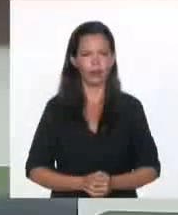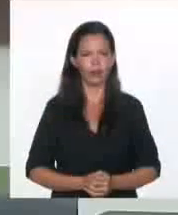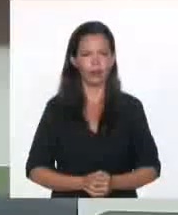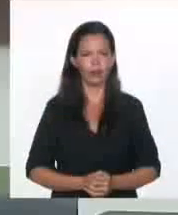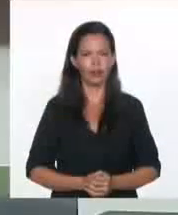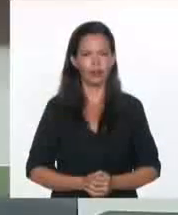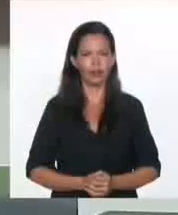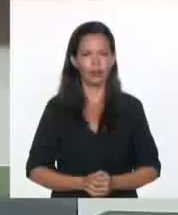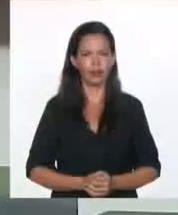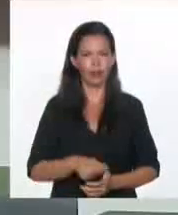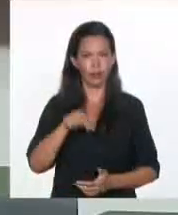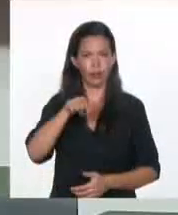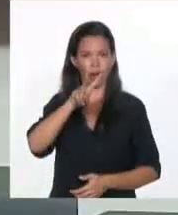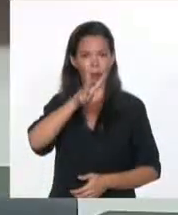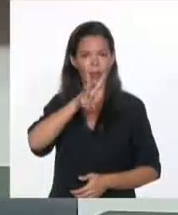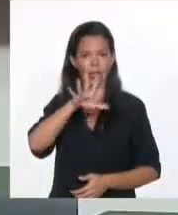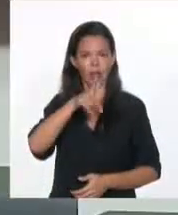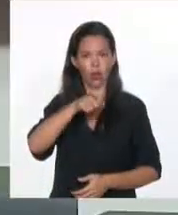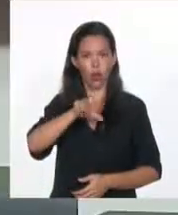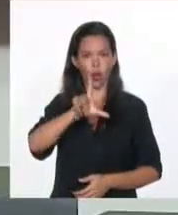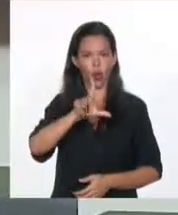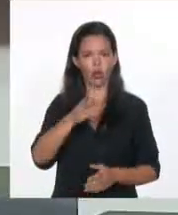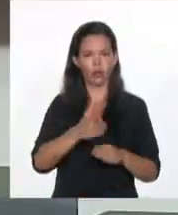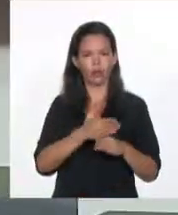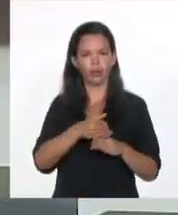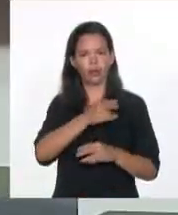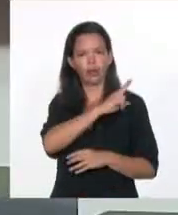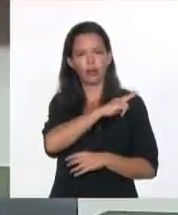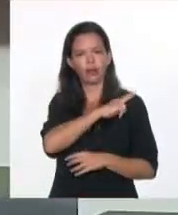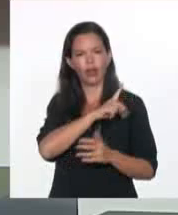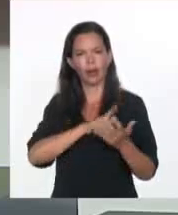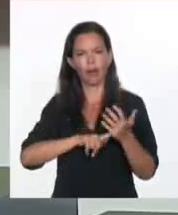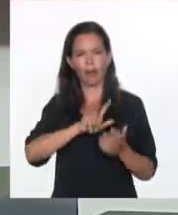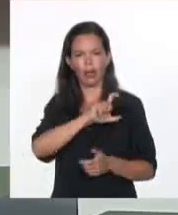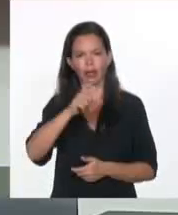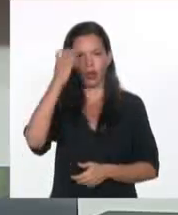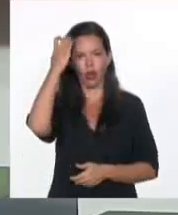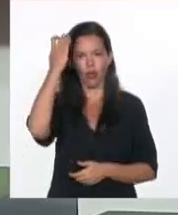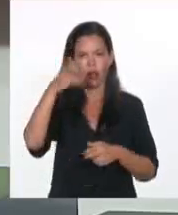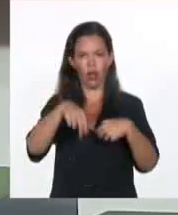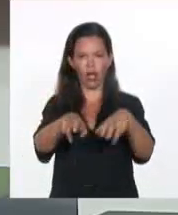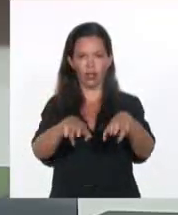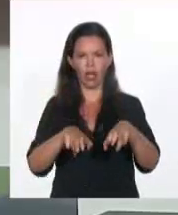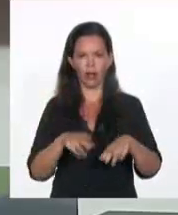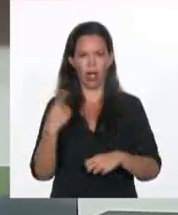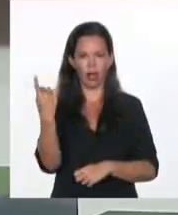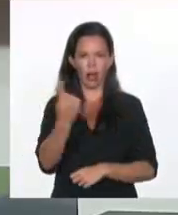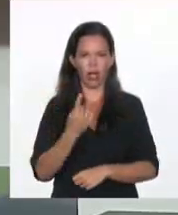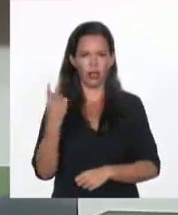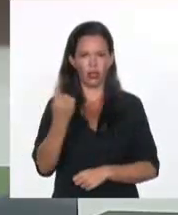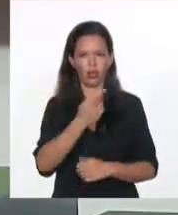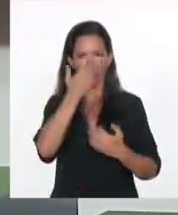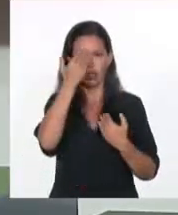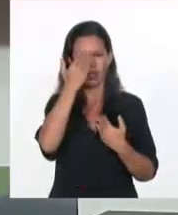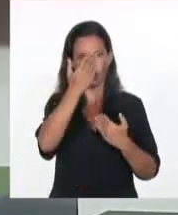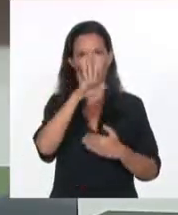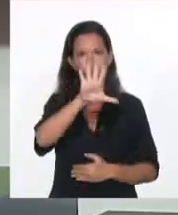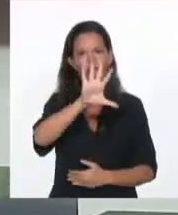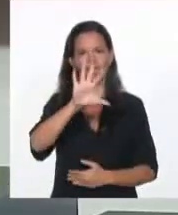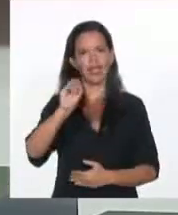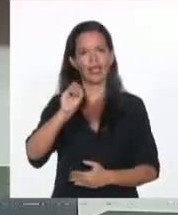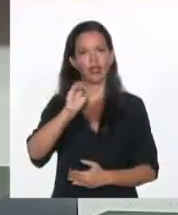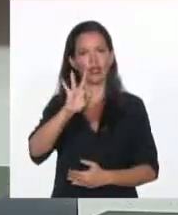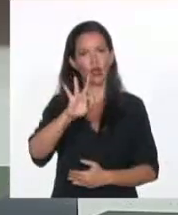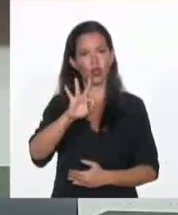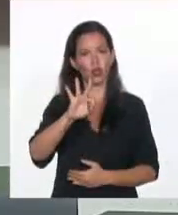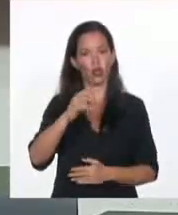Este 25 de julio, autoridades del partido, el gobierno y la Asamblea Nacional del Poder Popular saludaron los 508 años